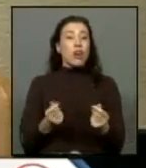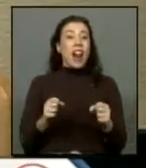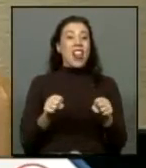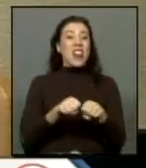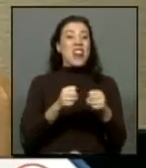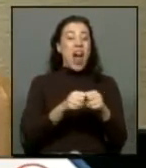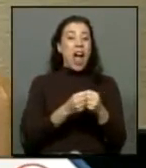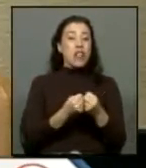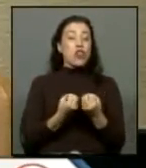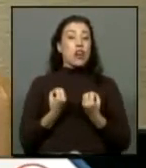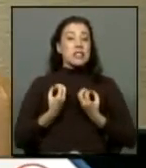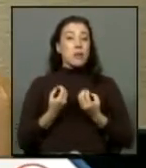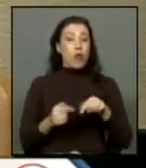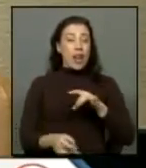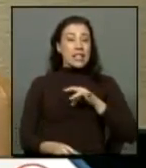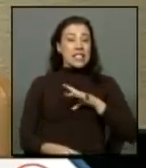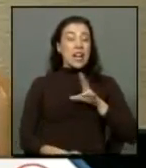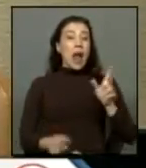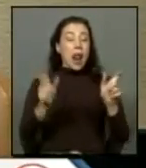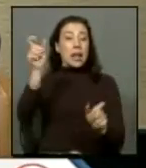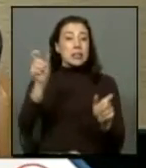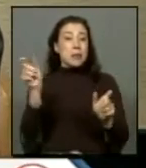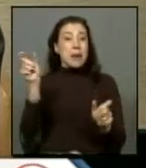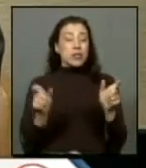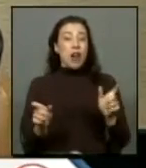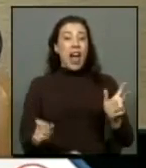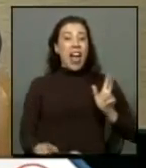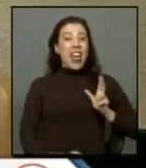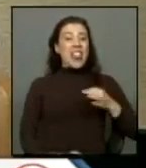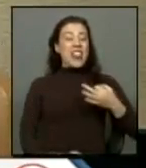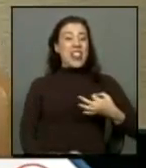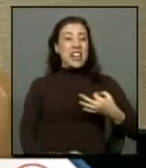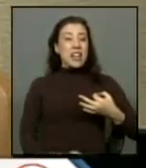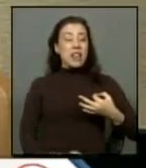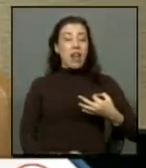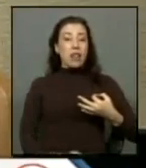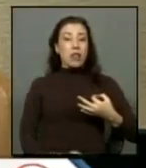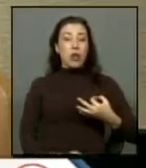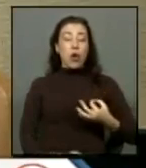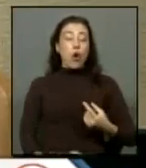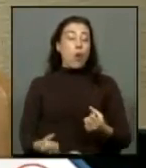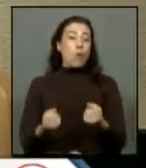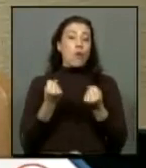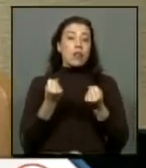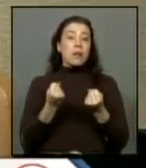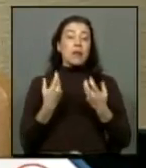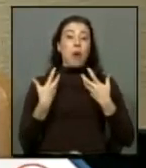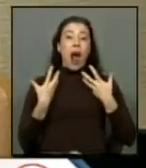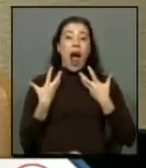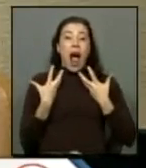a tantas personas cuya dignidad fue severa y drásticamente violentada